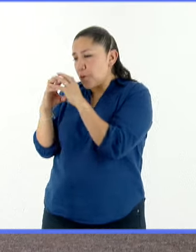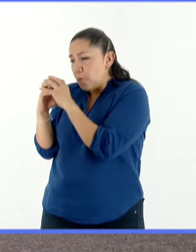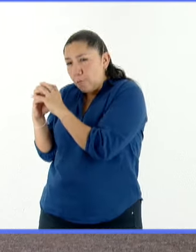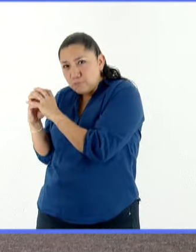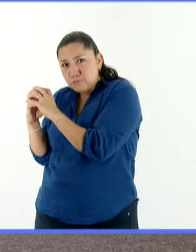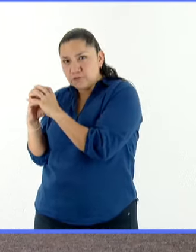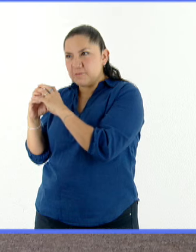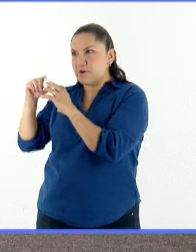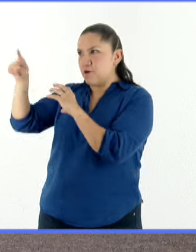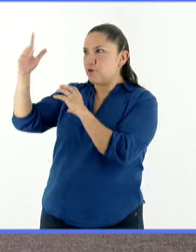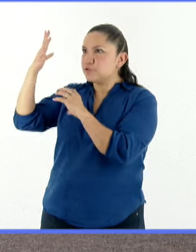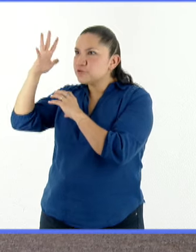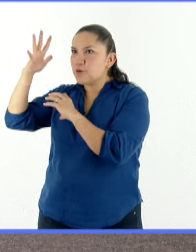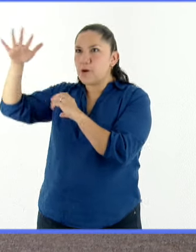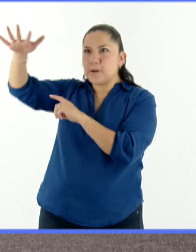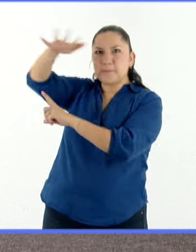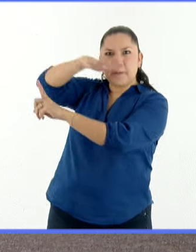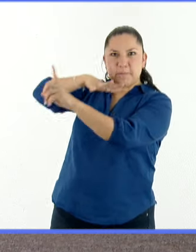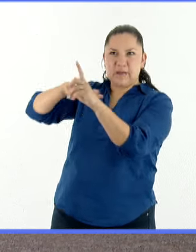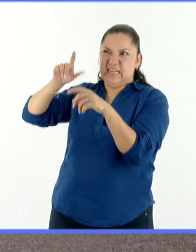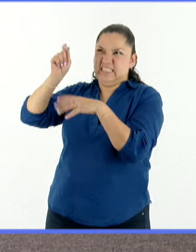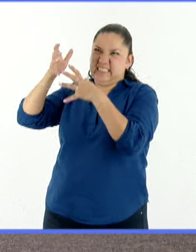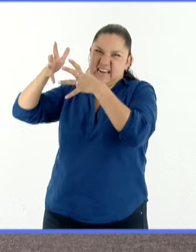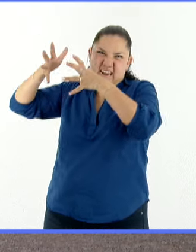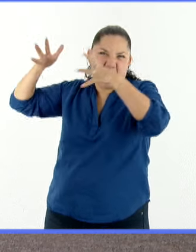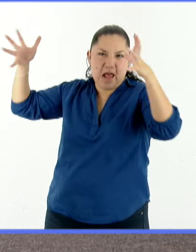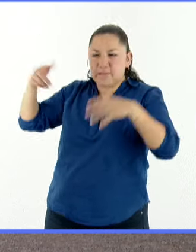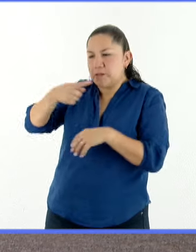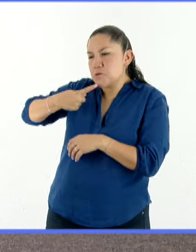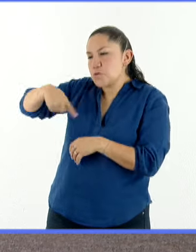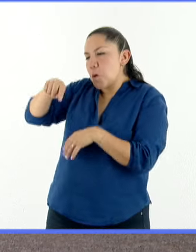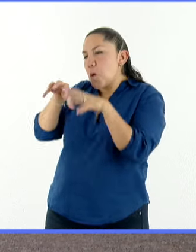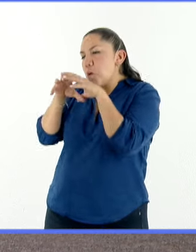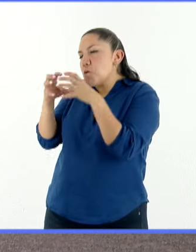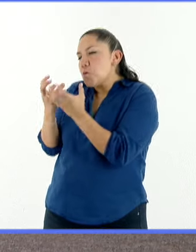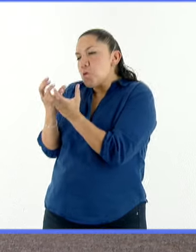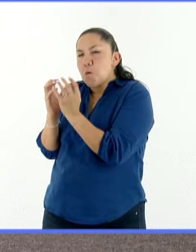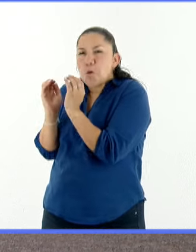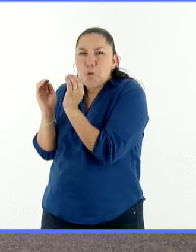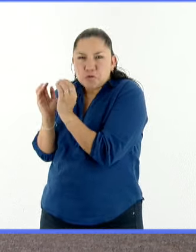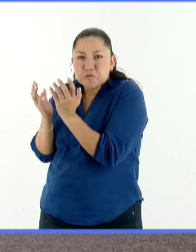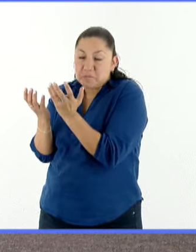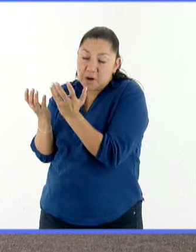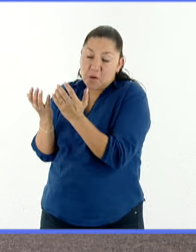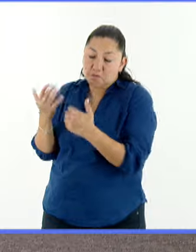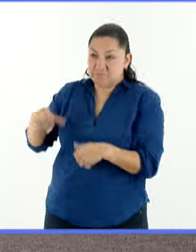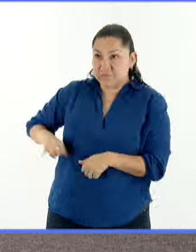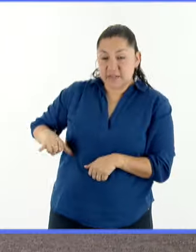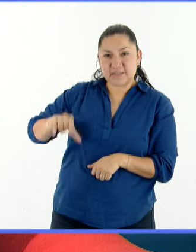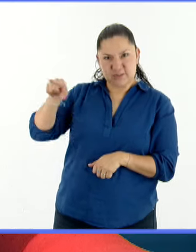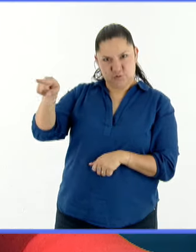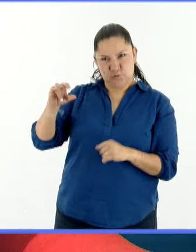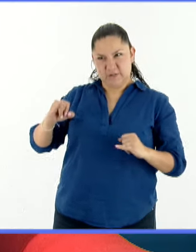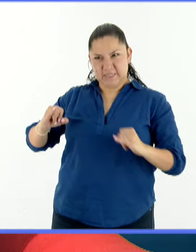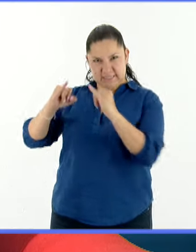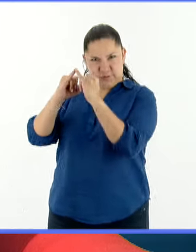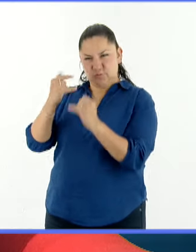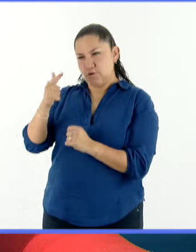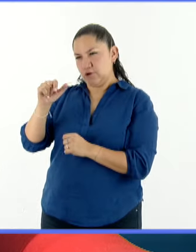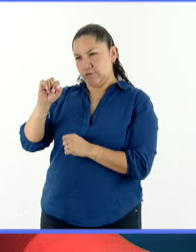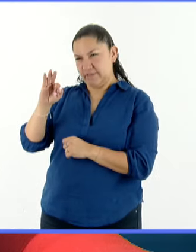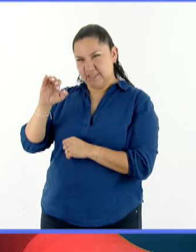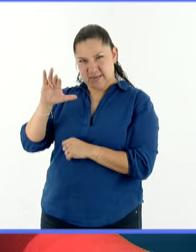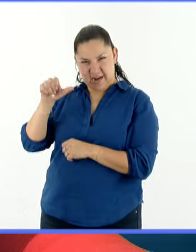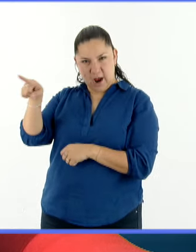sucede más allá de nuestro entorno y de nuestro alcance. Doctor, a lo largo de todo un año, el Instituto de Geofísica ha realizado distintas actividades